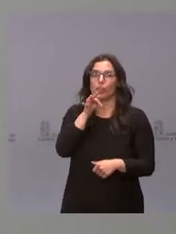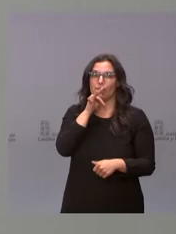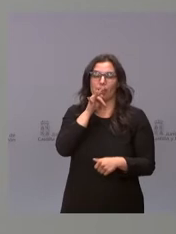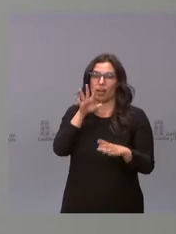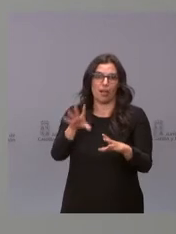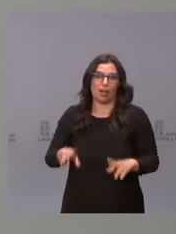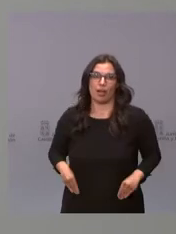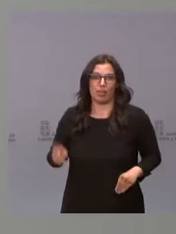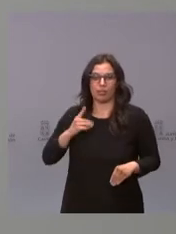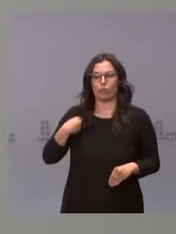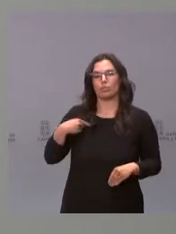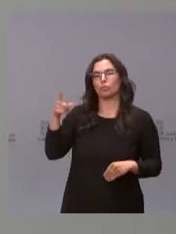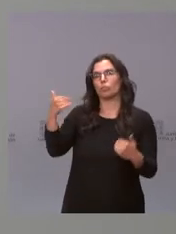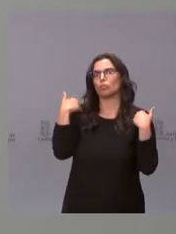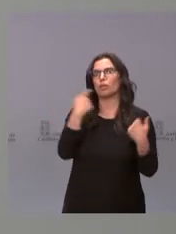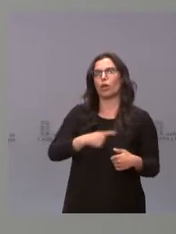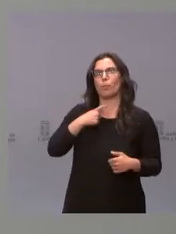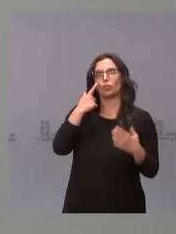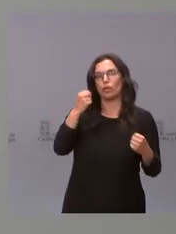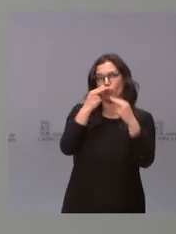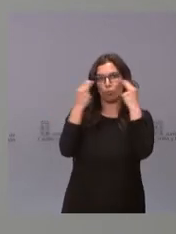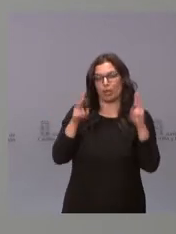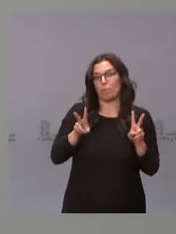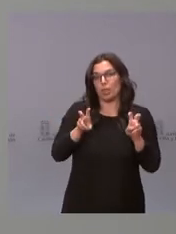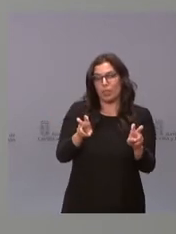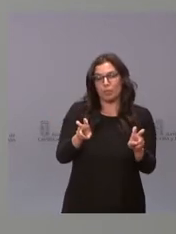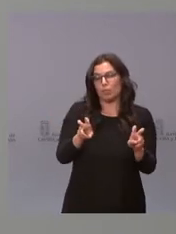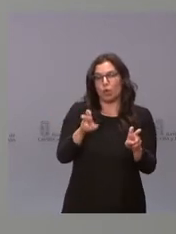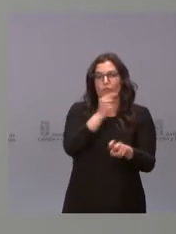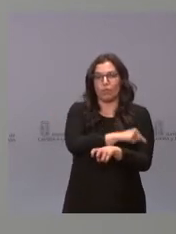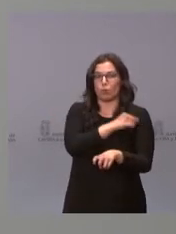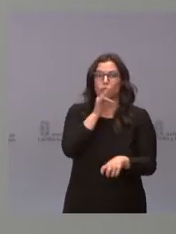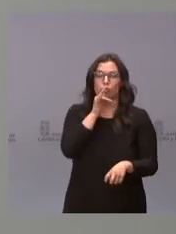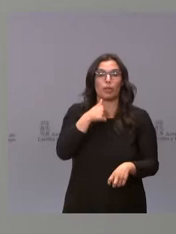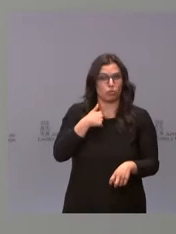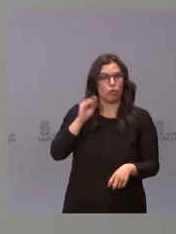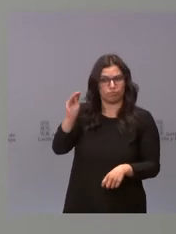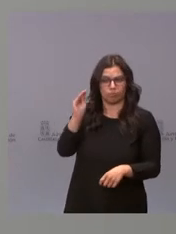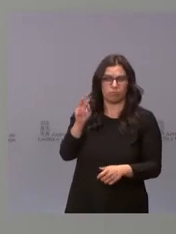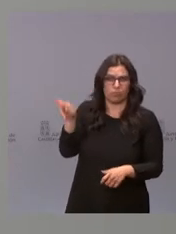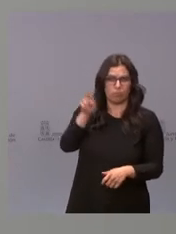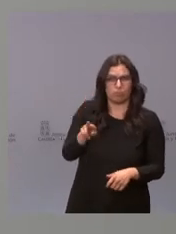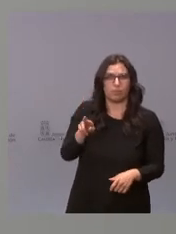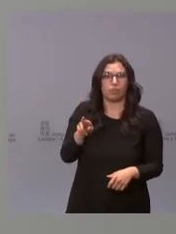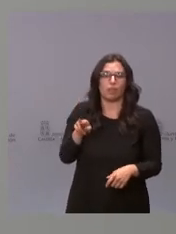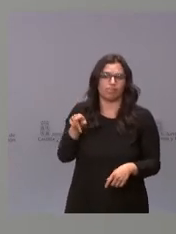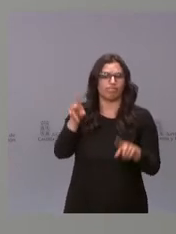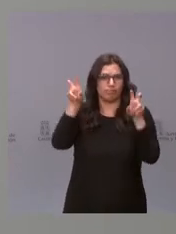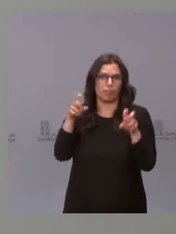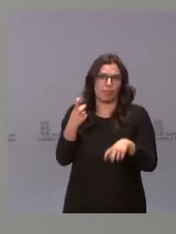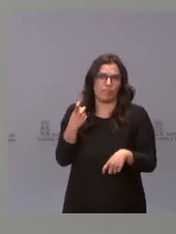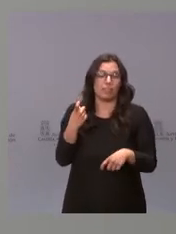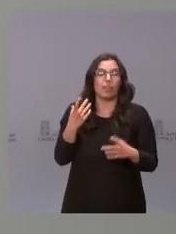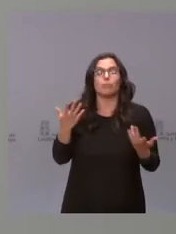por la Comisión de Salud Pública. en principio, bueno, nosotros, yo personalmente reiteré el tema, pero bueno,